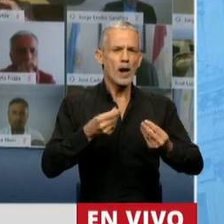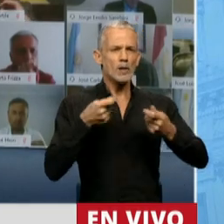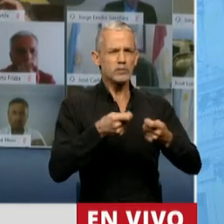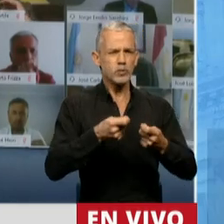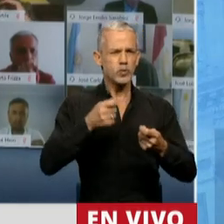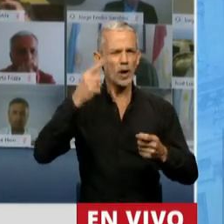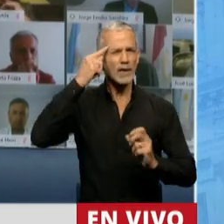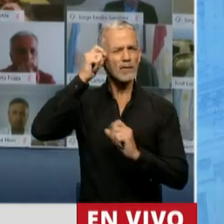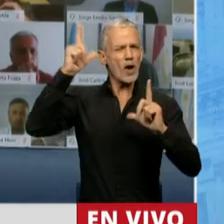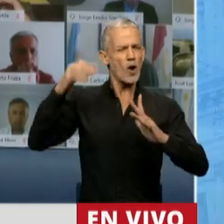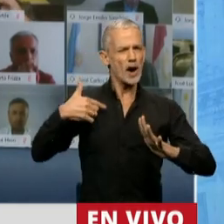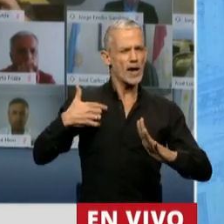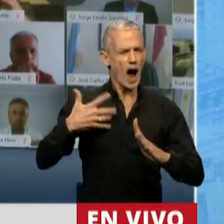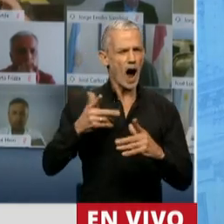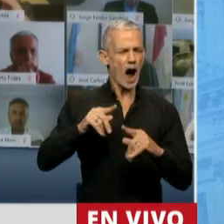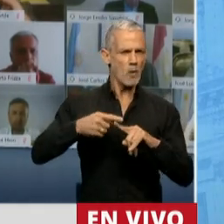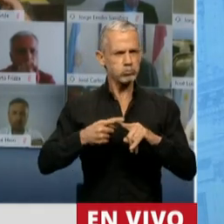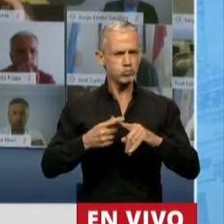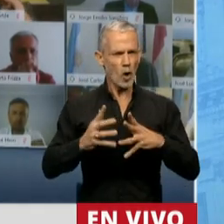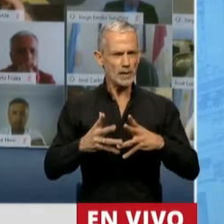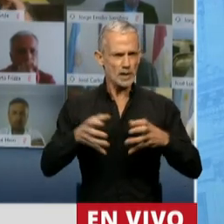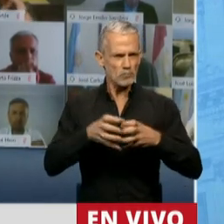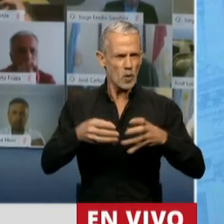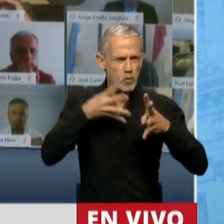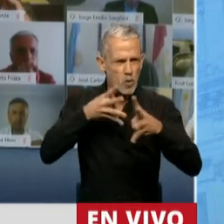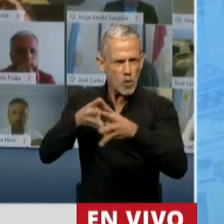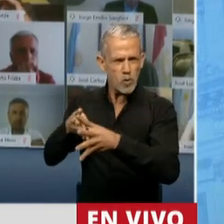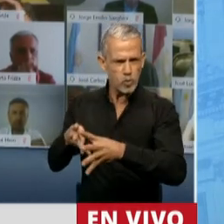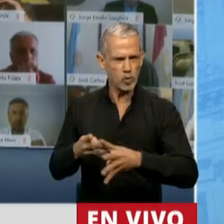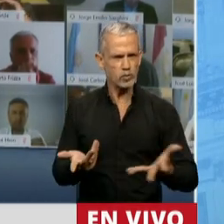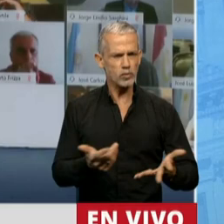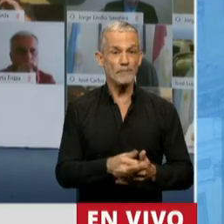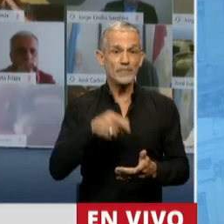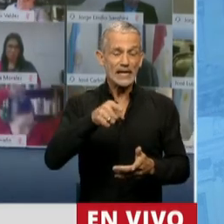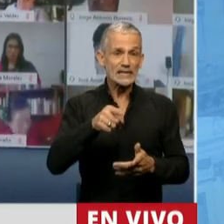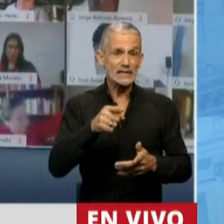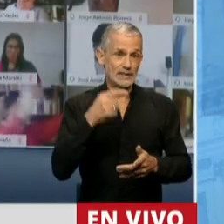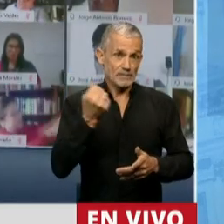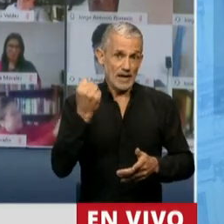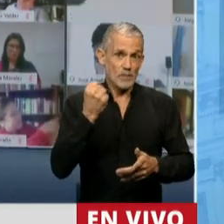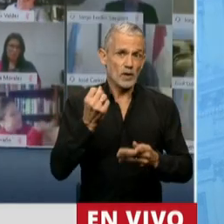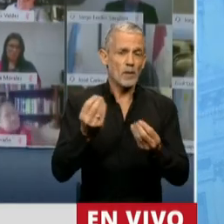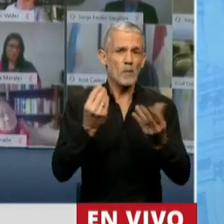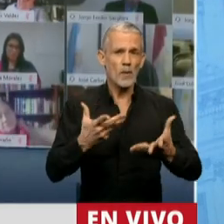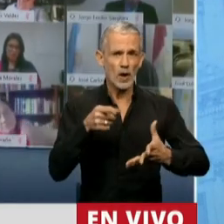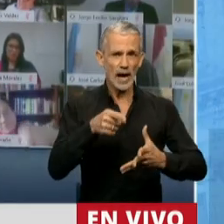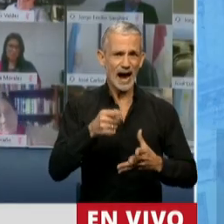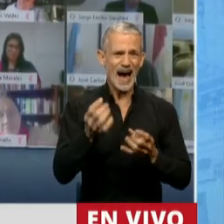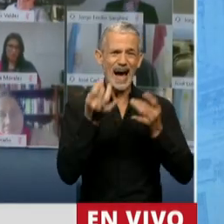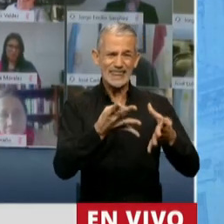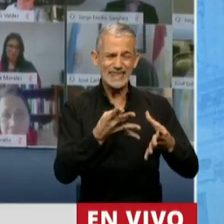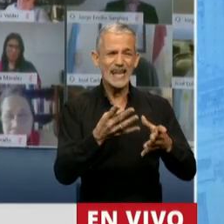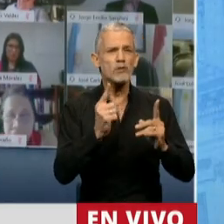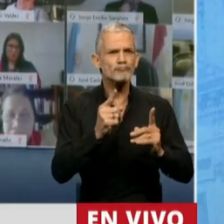ideología extranjerizante mediante la lucha armada. No es un dato menor señalar que el atentado que